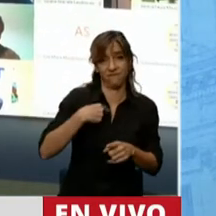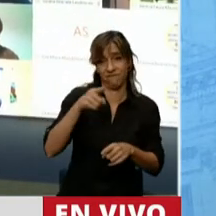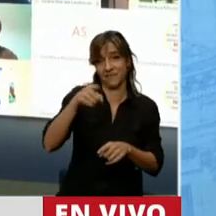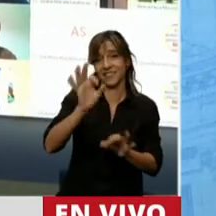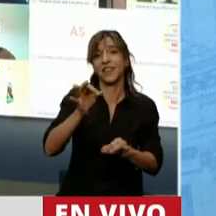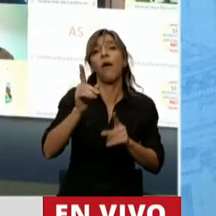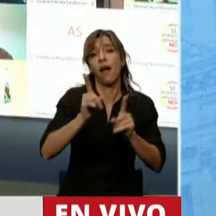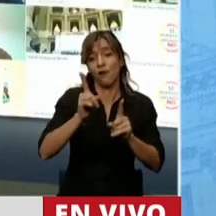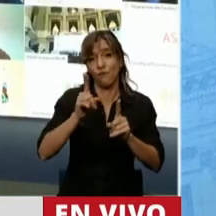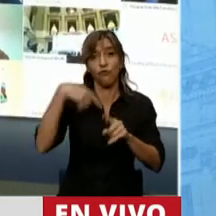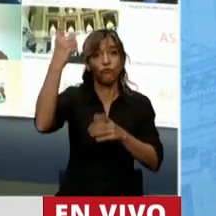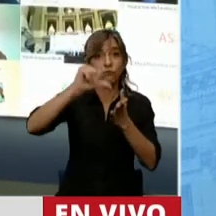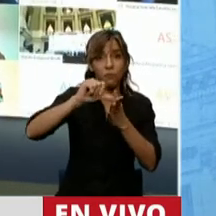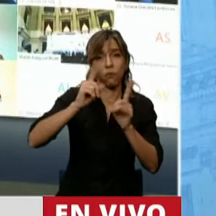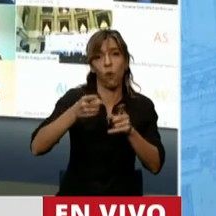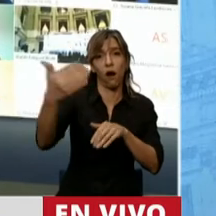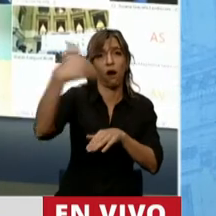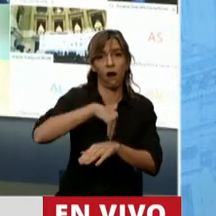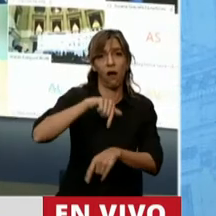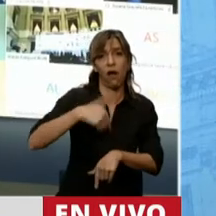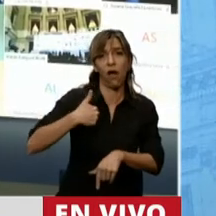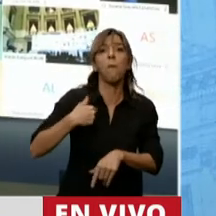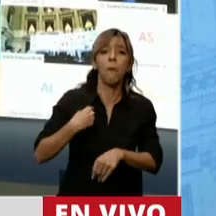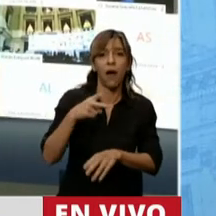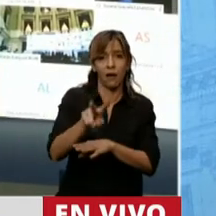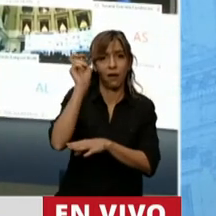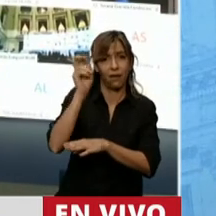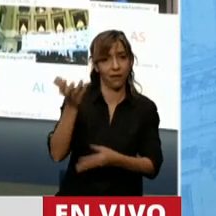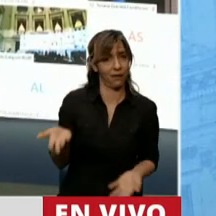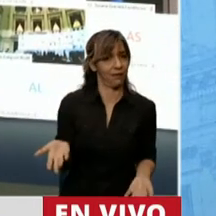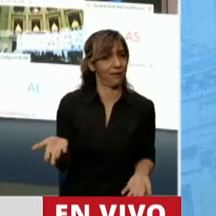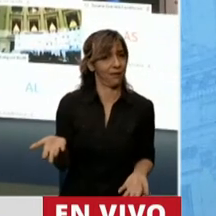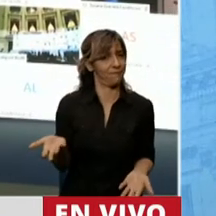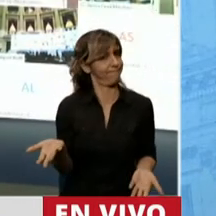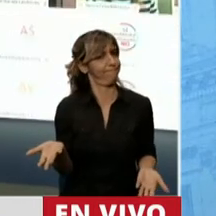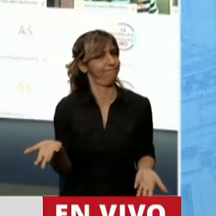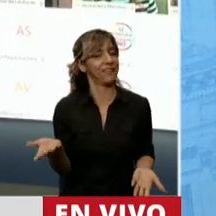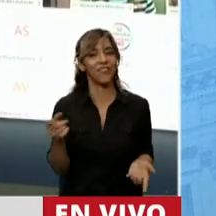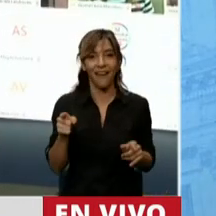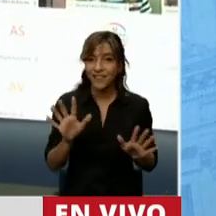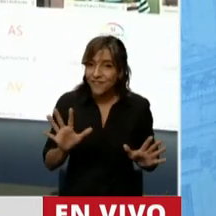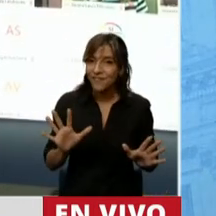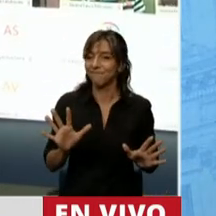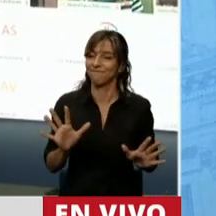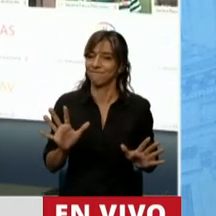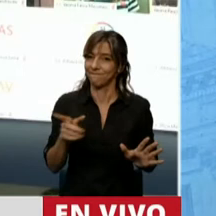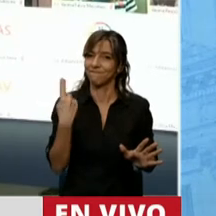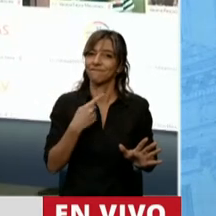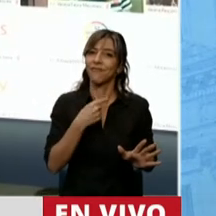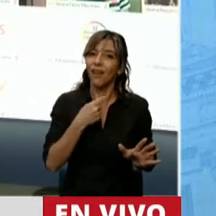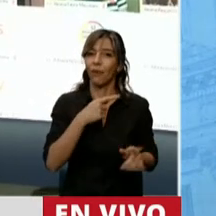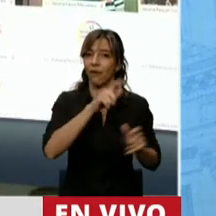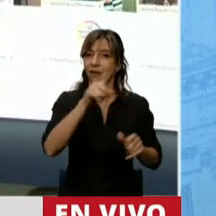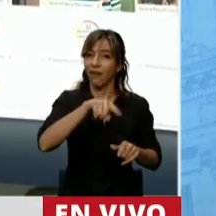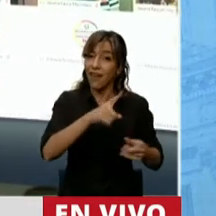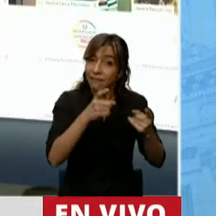tiene que llegar a la gente que realmente necesita. Pregunta